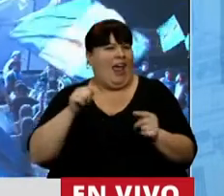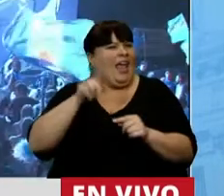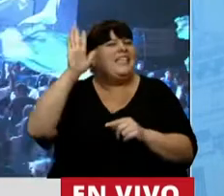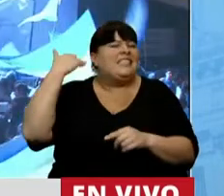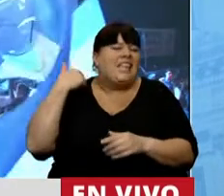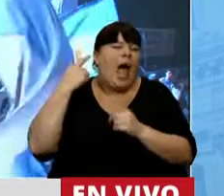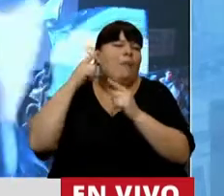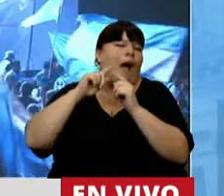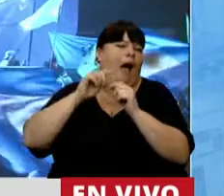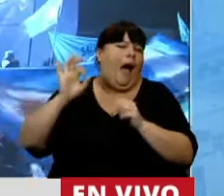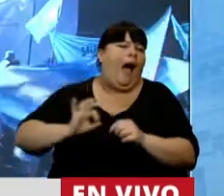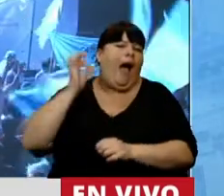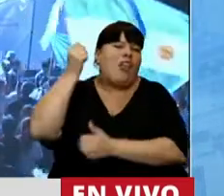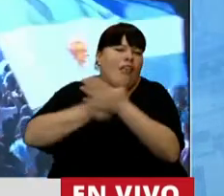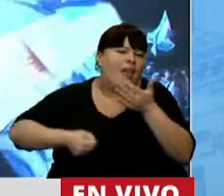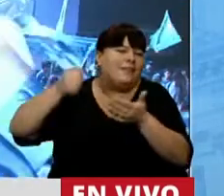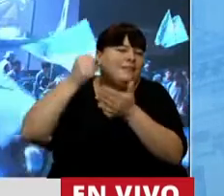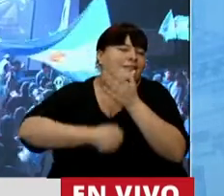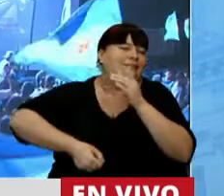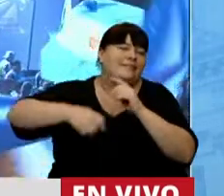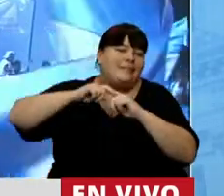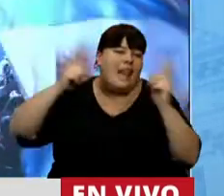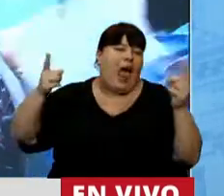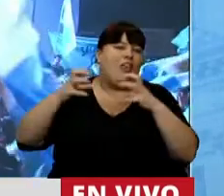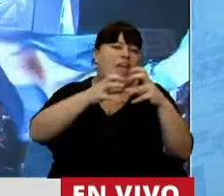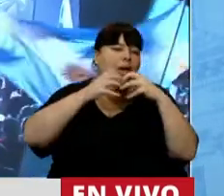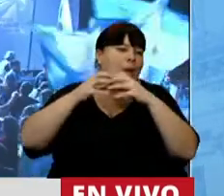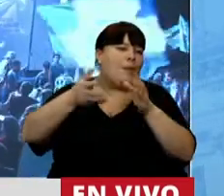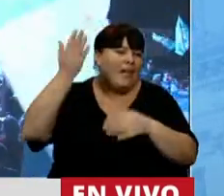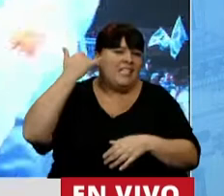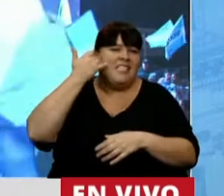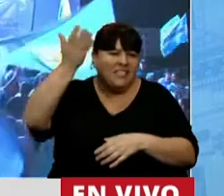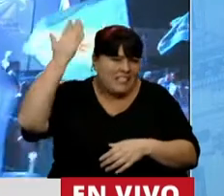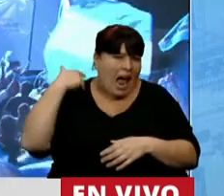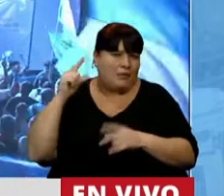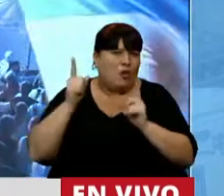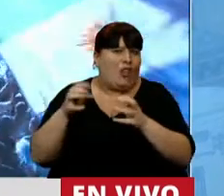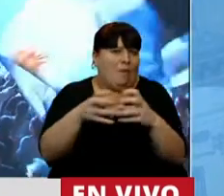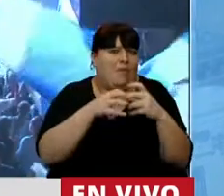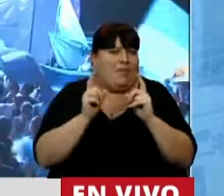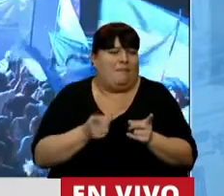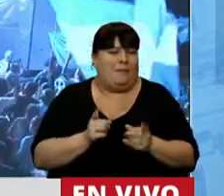viene de una larga pelea en la Argentina y de una larga discusión y de hecho ya lo discutimos hace muy poco.